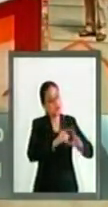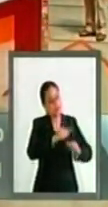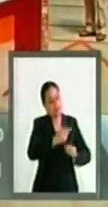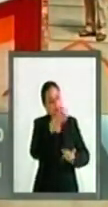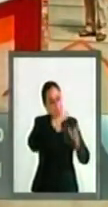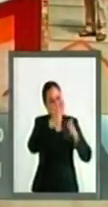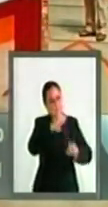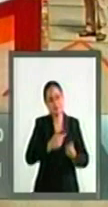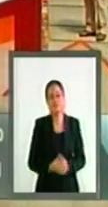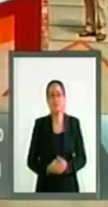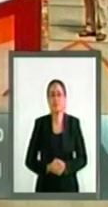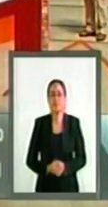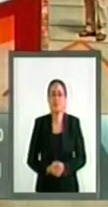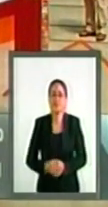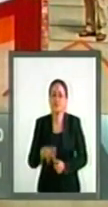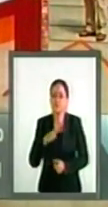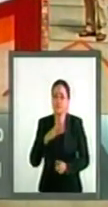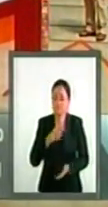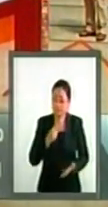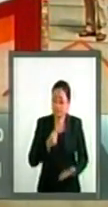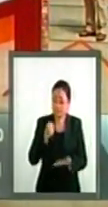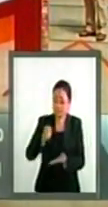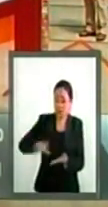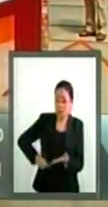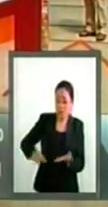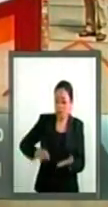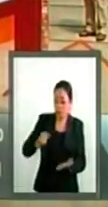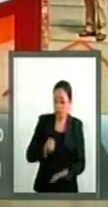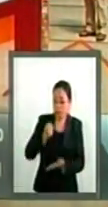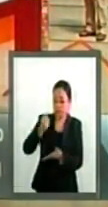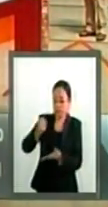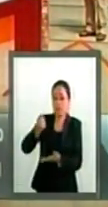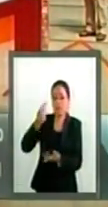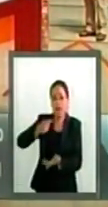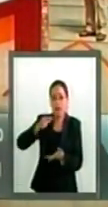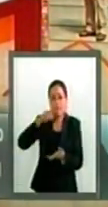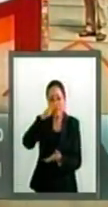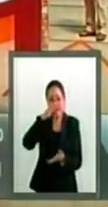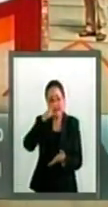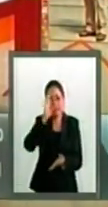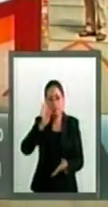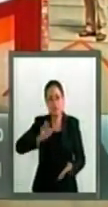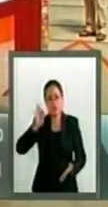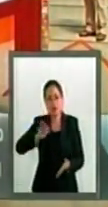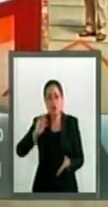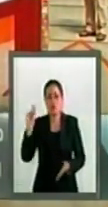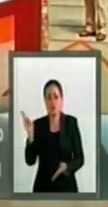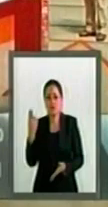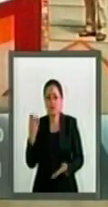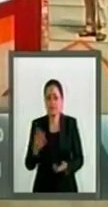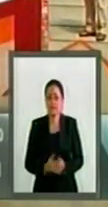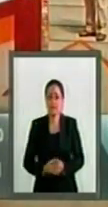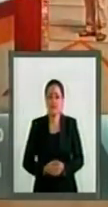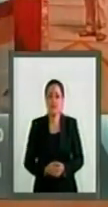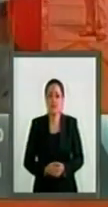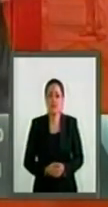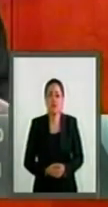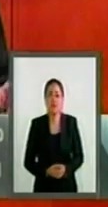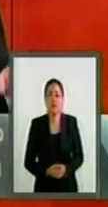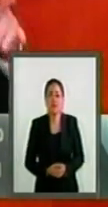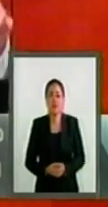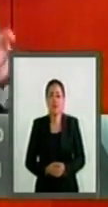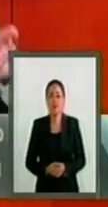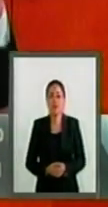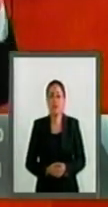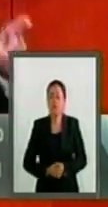transfiriéndose en los recursos públicos que se suman a las becas de universidades privadas en un ataque,